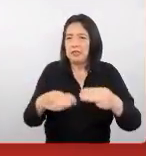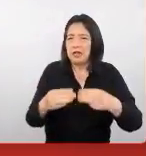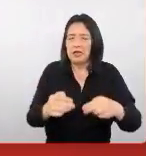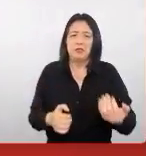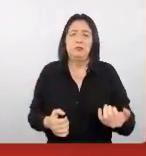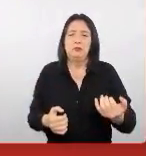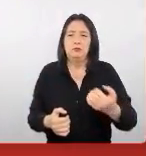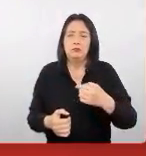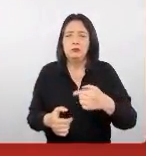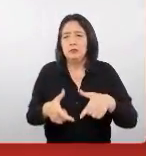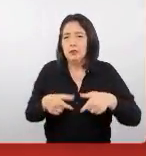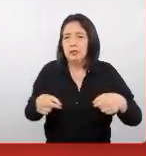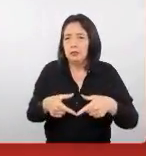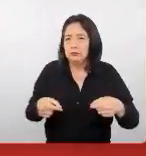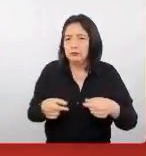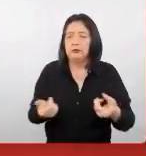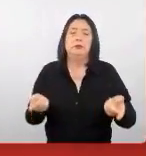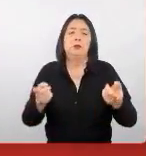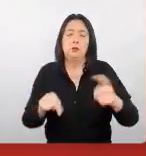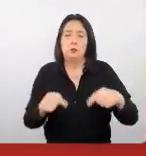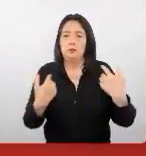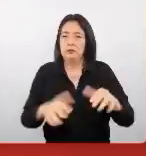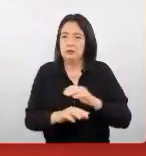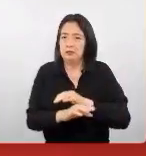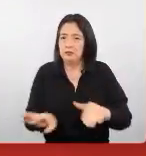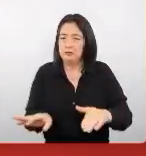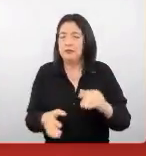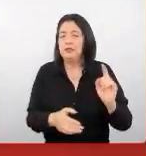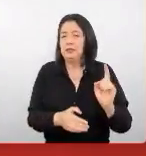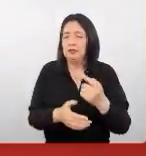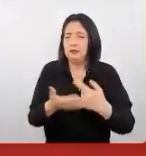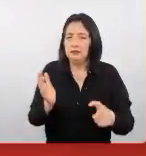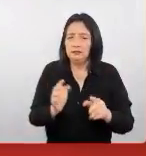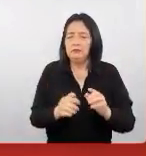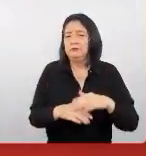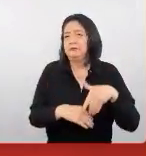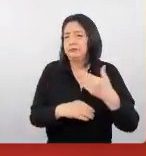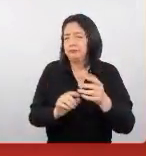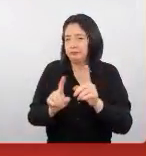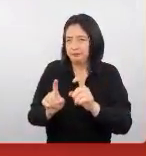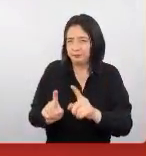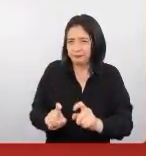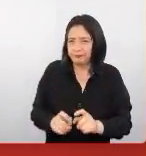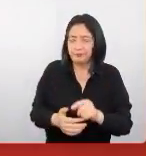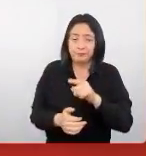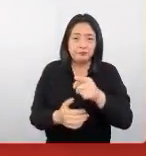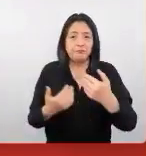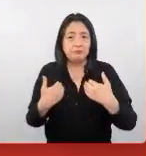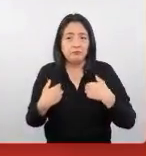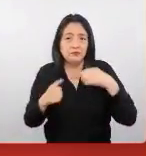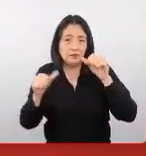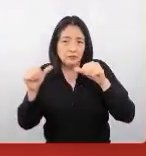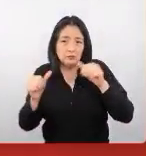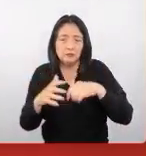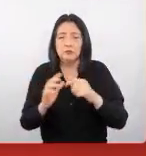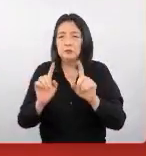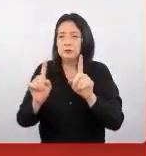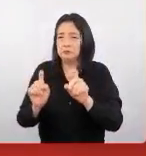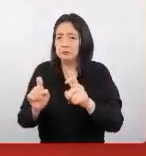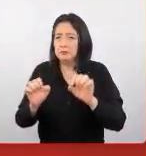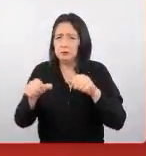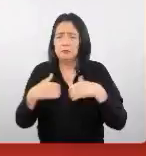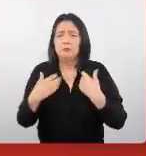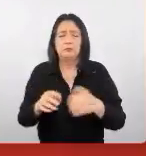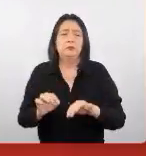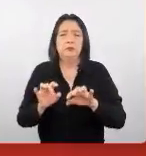Asimismo, al término de la exposición de cada bloque, tendremos una ronda de preguntas. Así que, si tienen alguna duda o alguna consulta, pueden ir